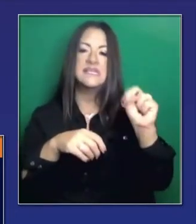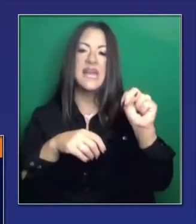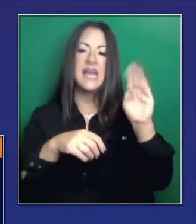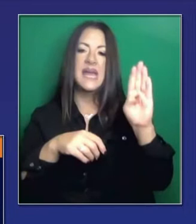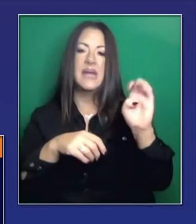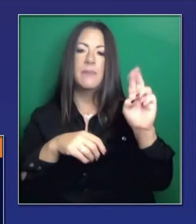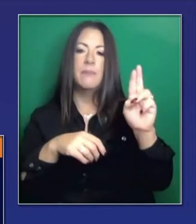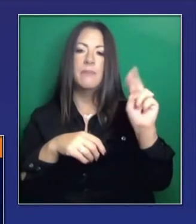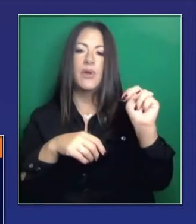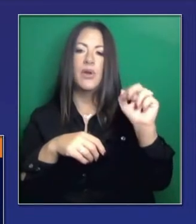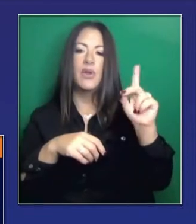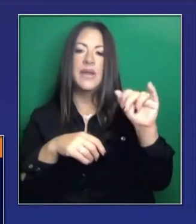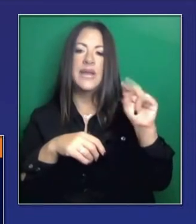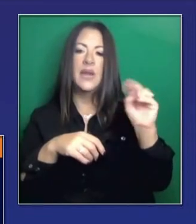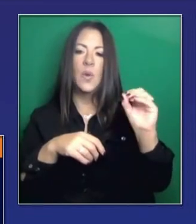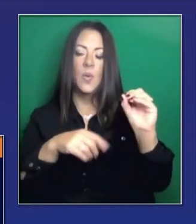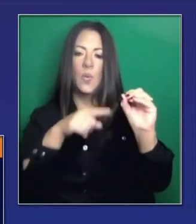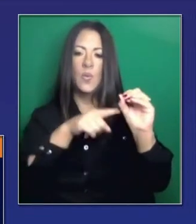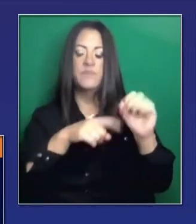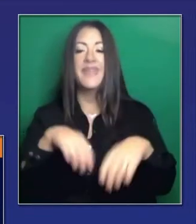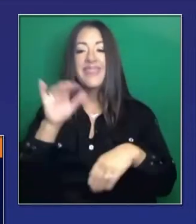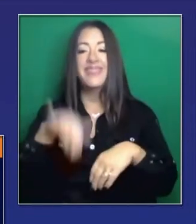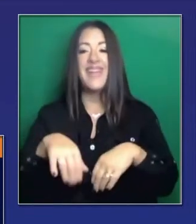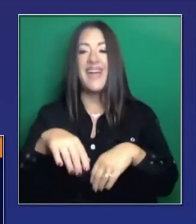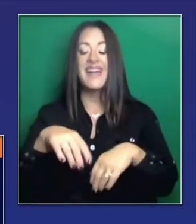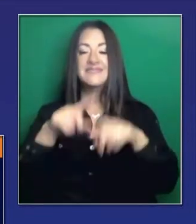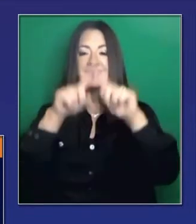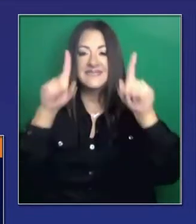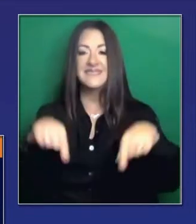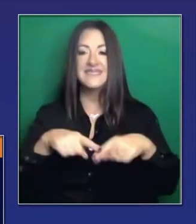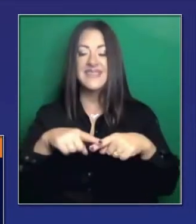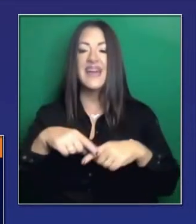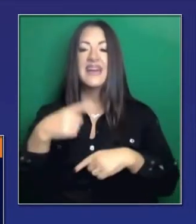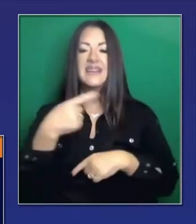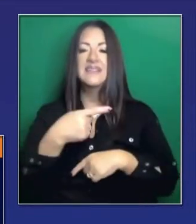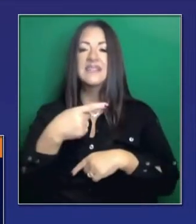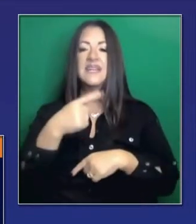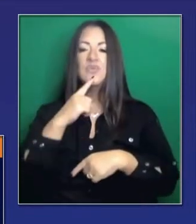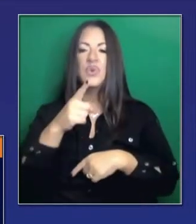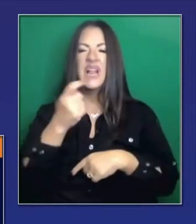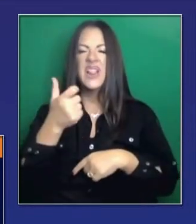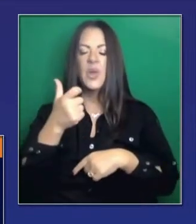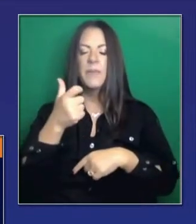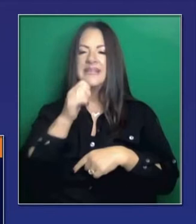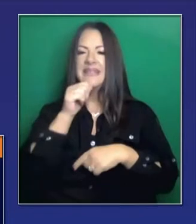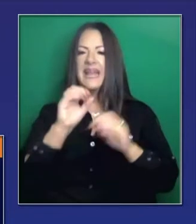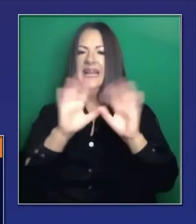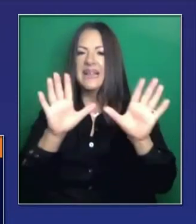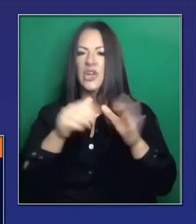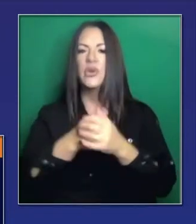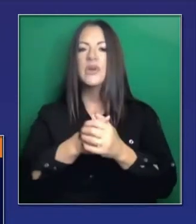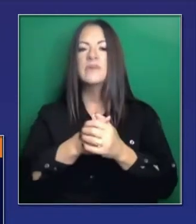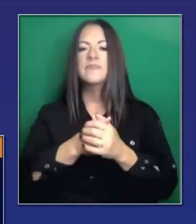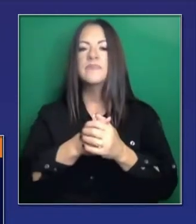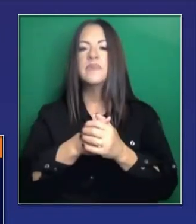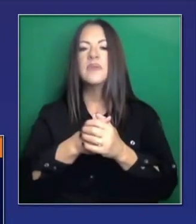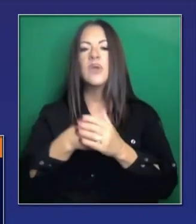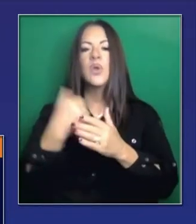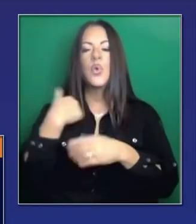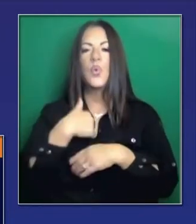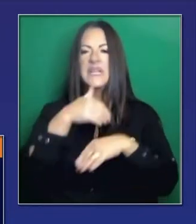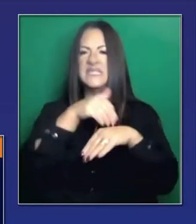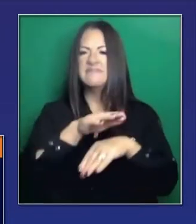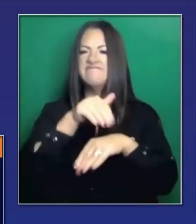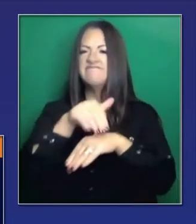error mecanográfico en esta transparencia. También estaremos enviando al equipo a Fairview para ayudar con este apoyo.